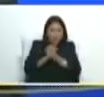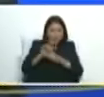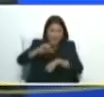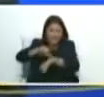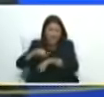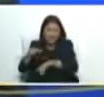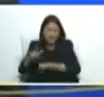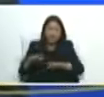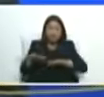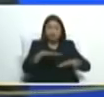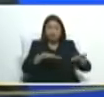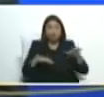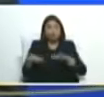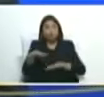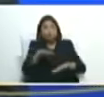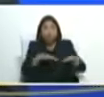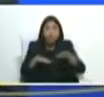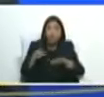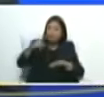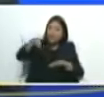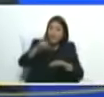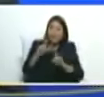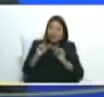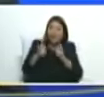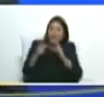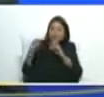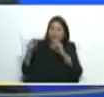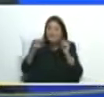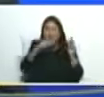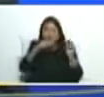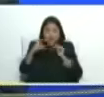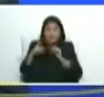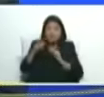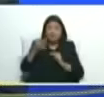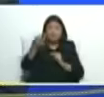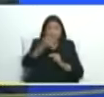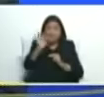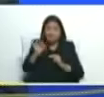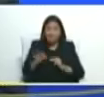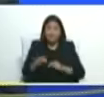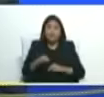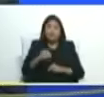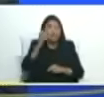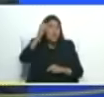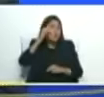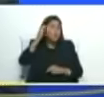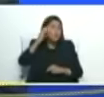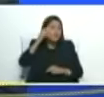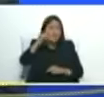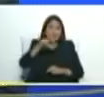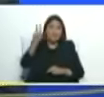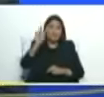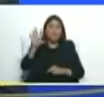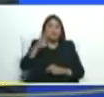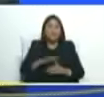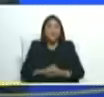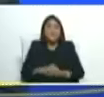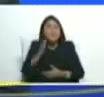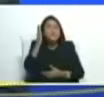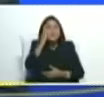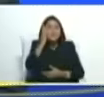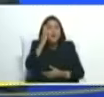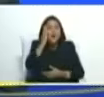allí está el análisis más preciado y valioso que es el análisis y la conciencia de nuestro pueblo de saber